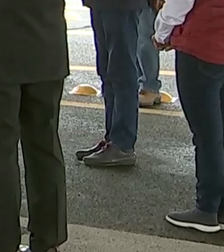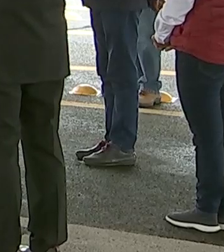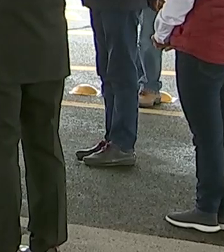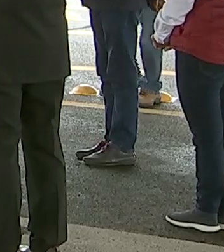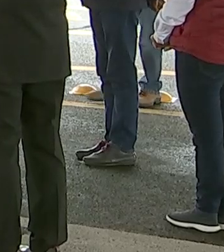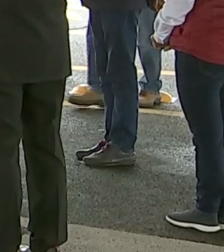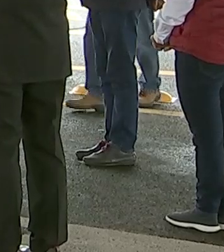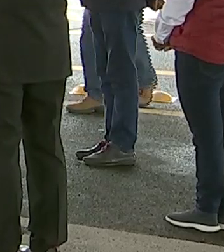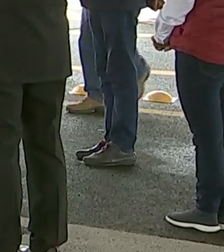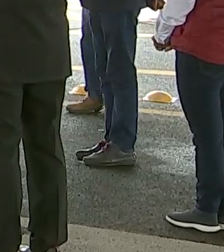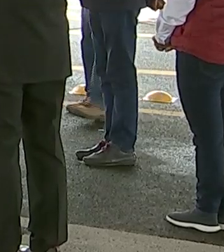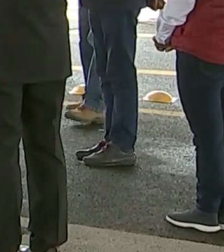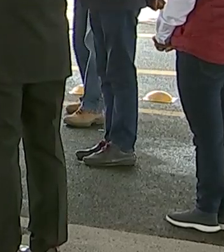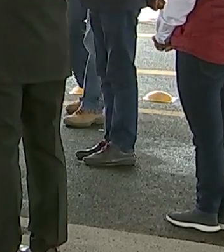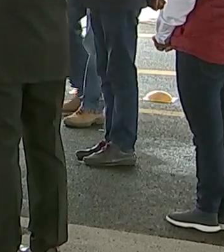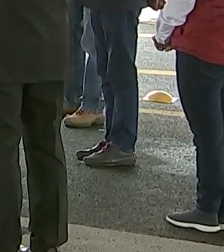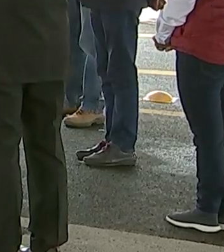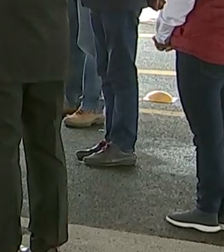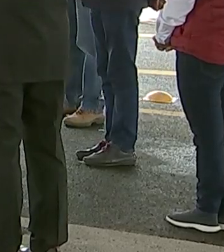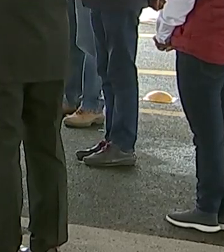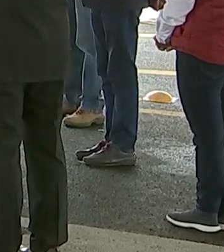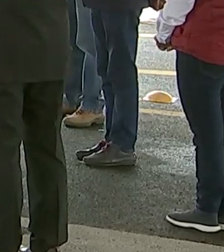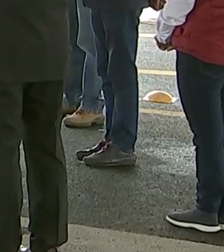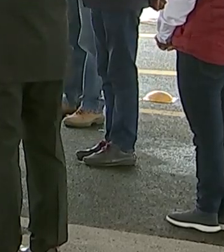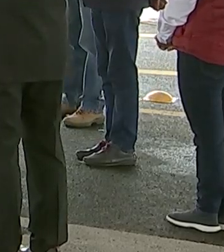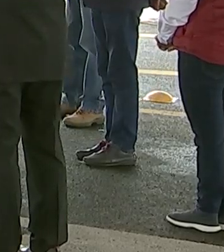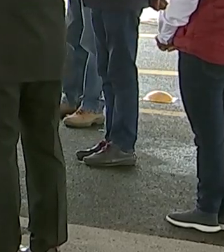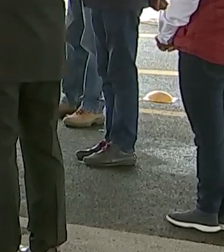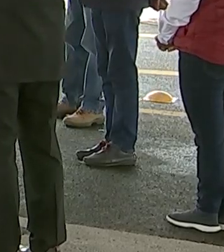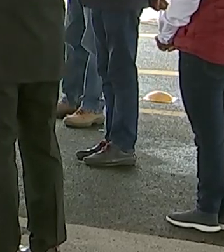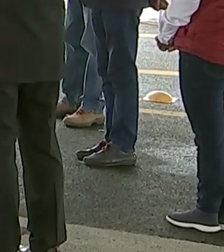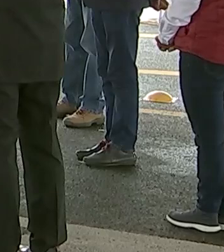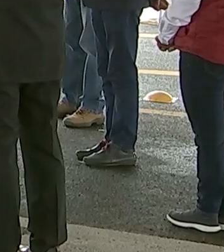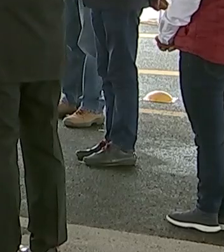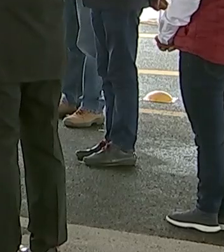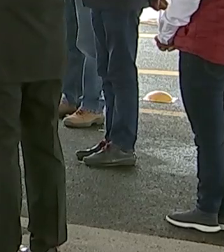Señor Presidente, con su permiso, con su permiso, señor Gobernador.